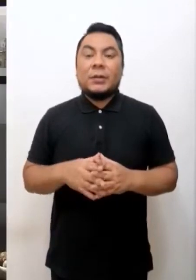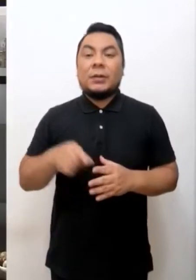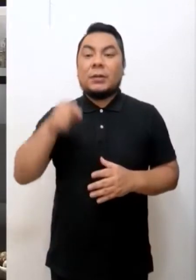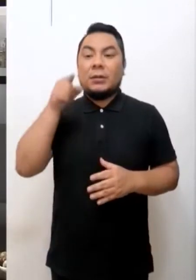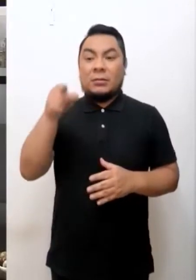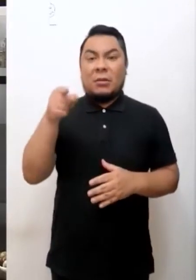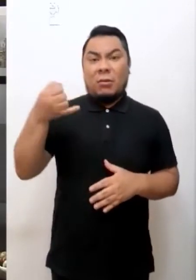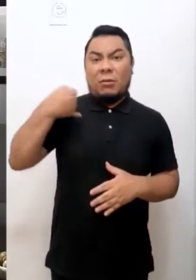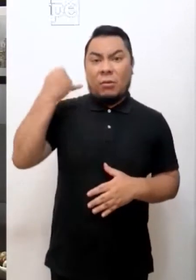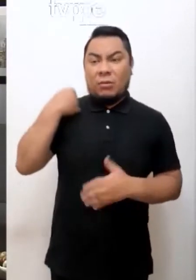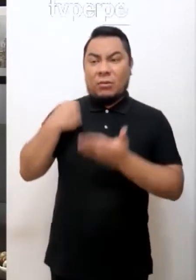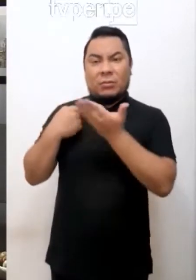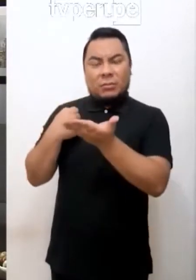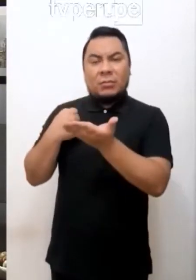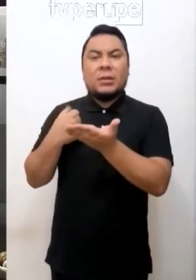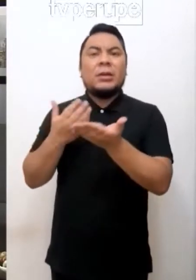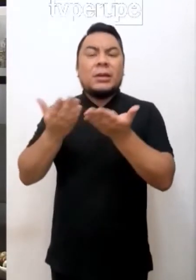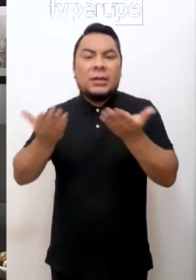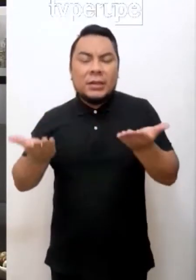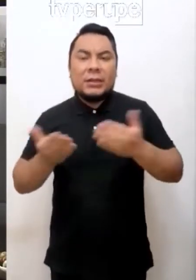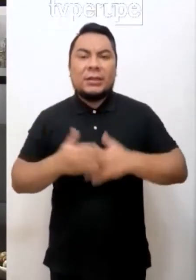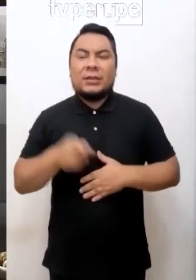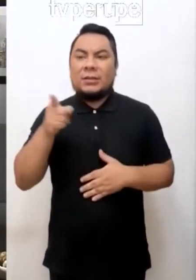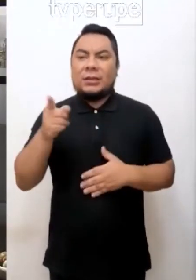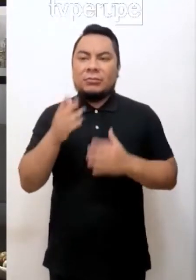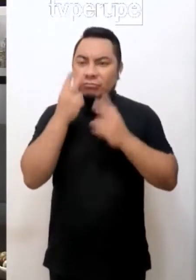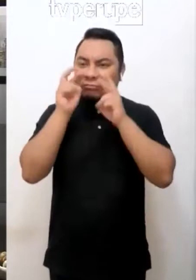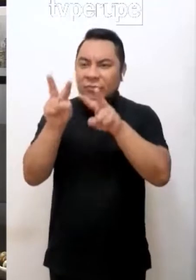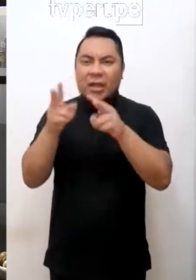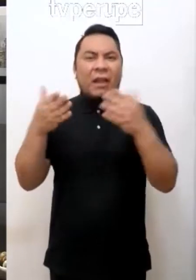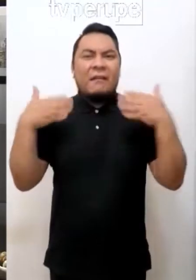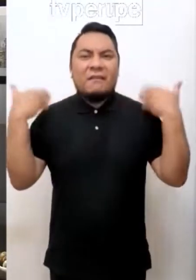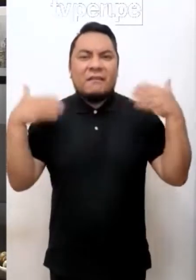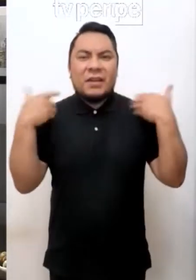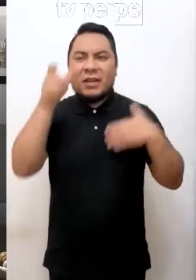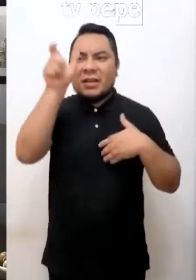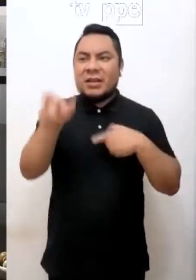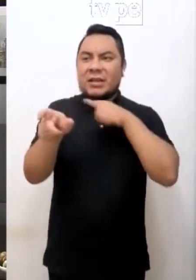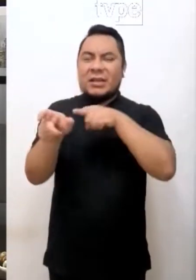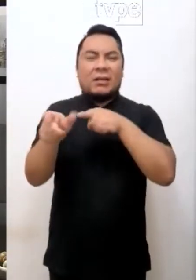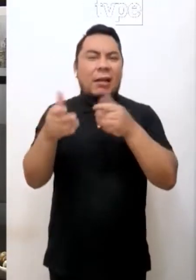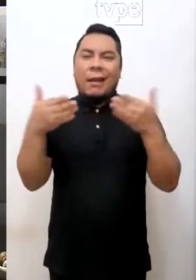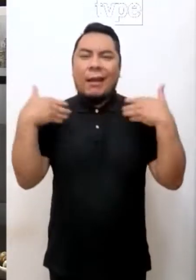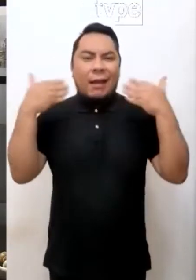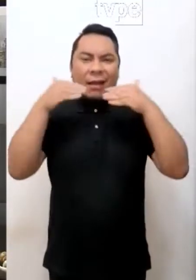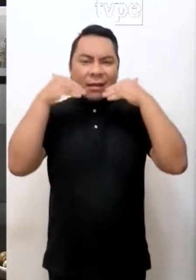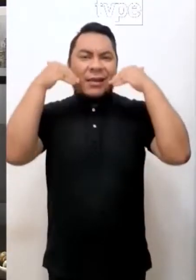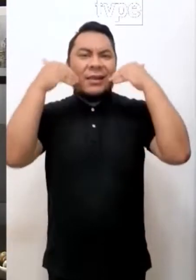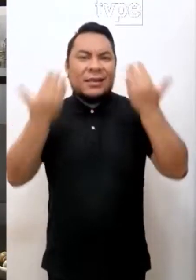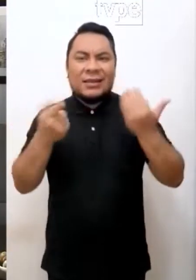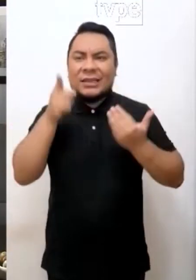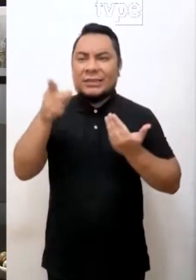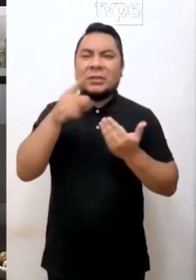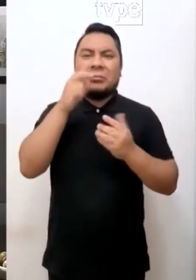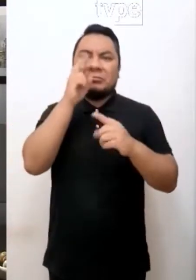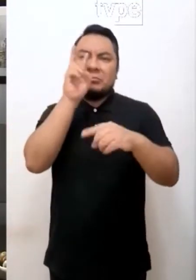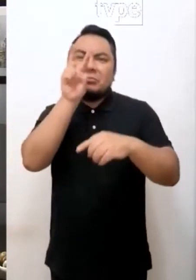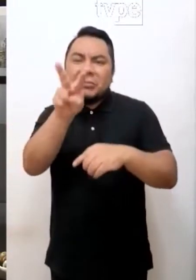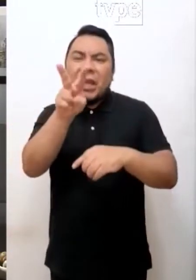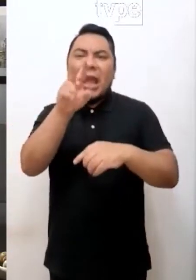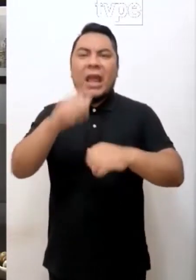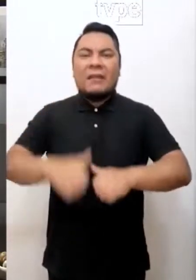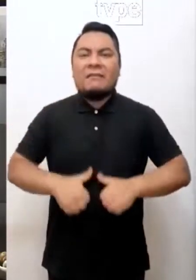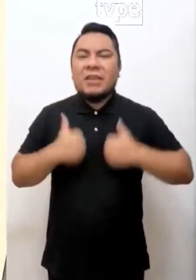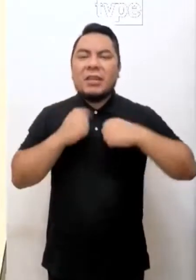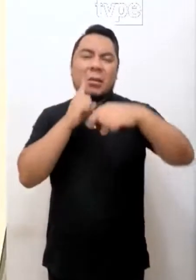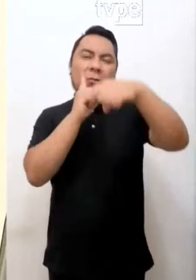Es un joven que es feliz, que es alegre, que ve la vida con